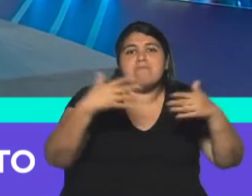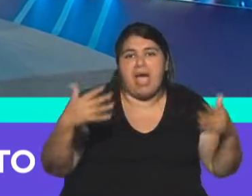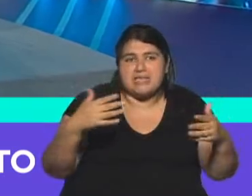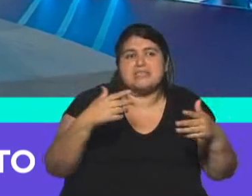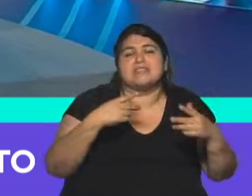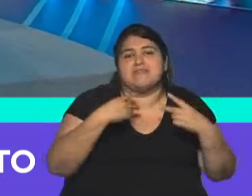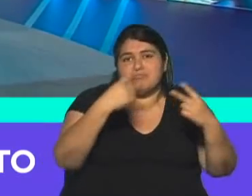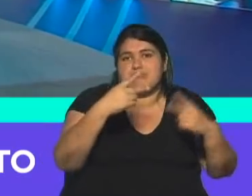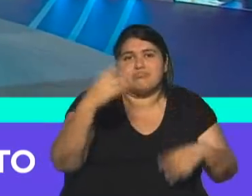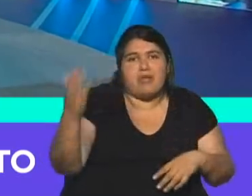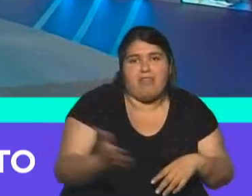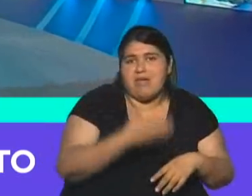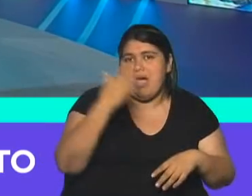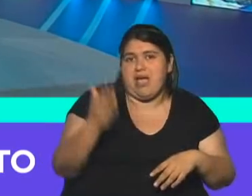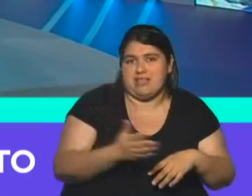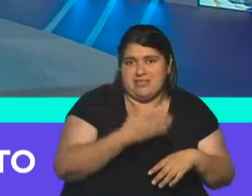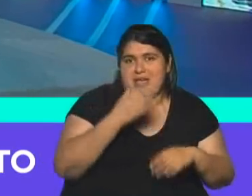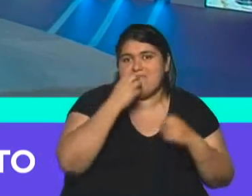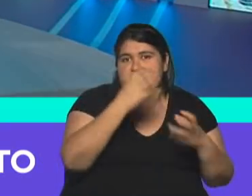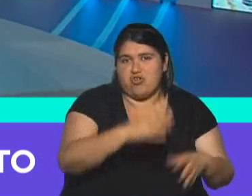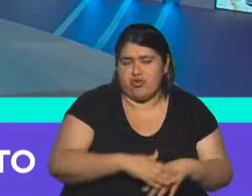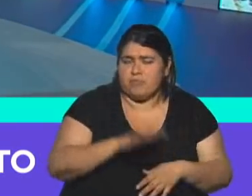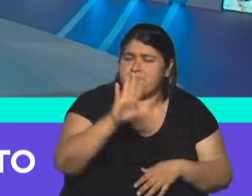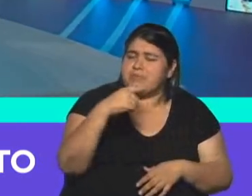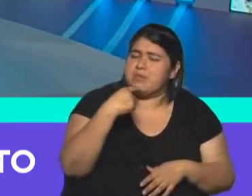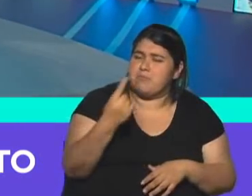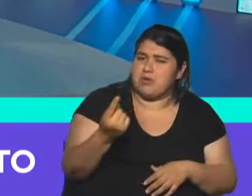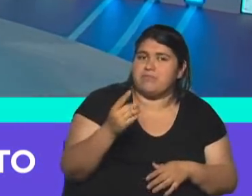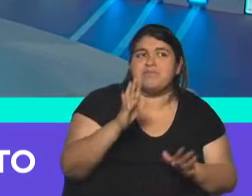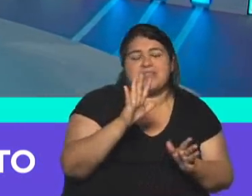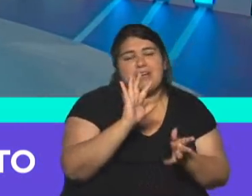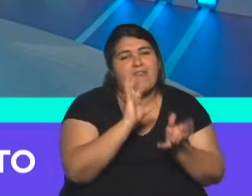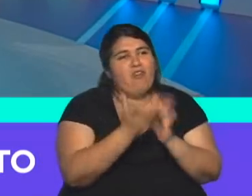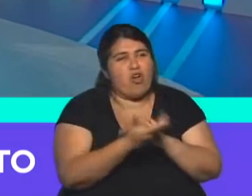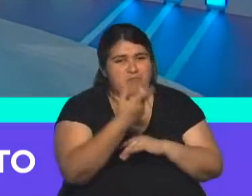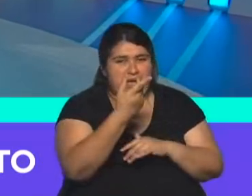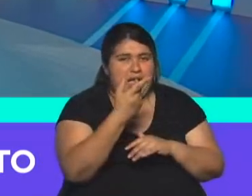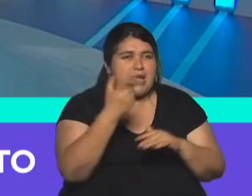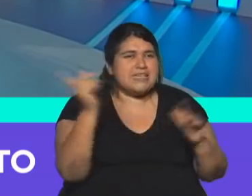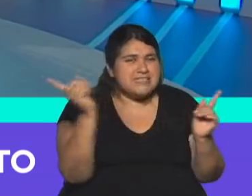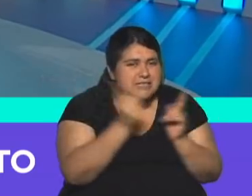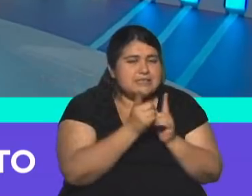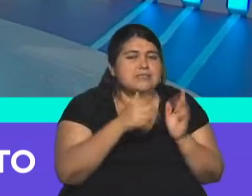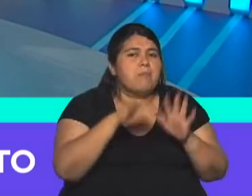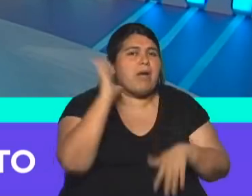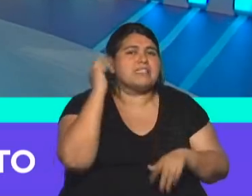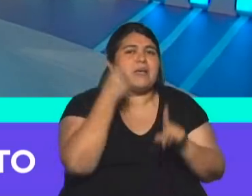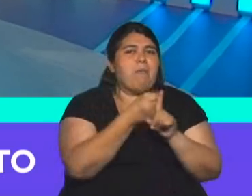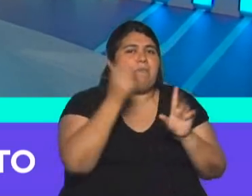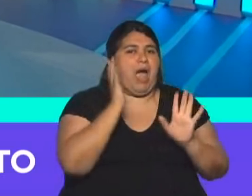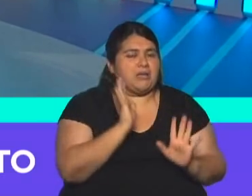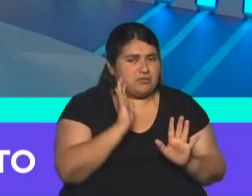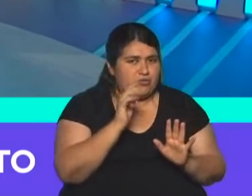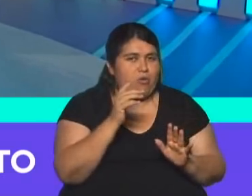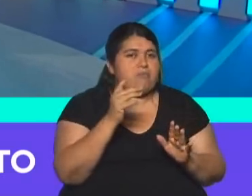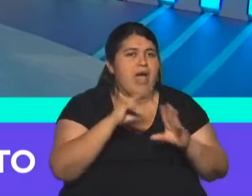demanda que estaba orientada hacia otro Rulo, te hago dos preguntas más. La síntesis es... El impacto. La síntesis, digo,